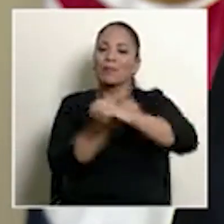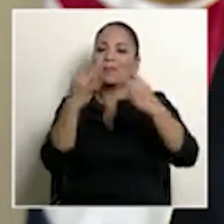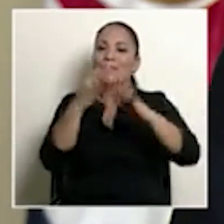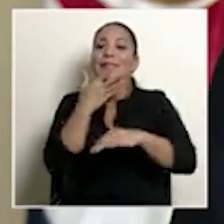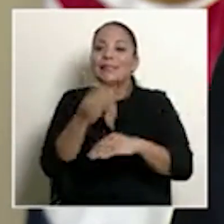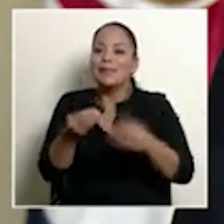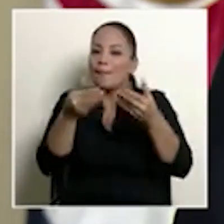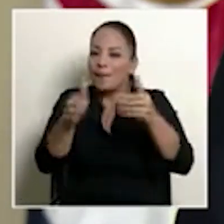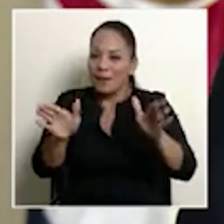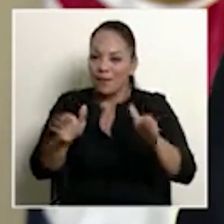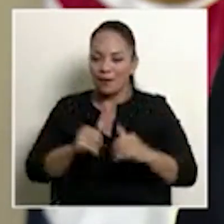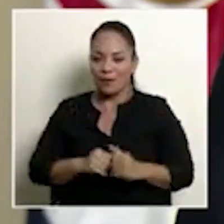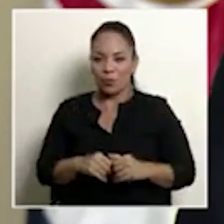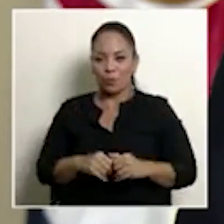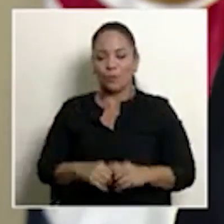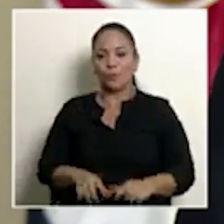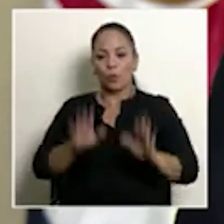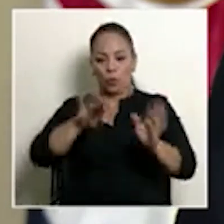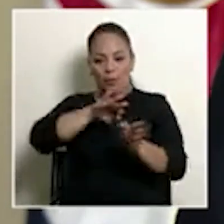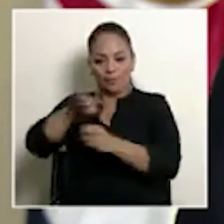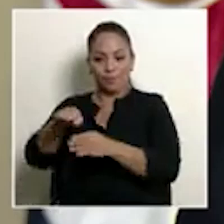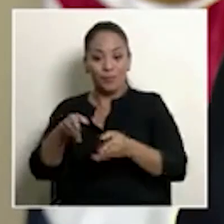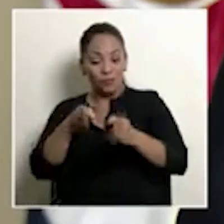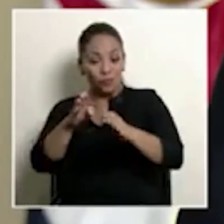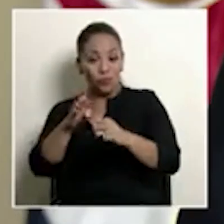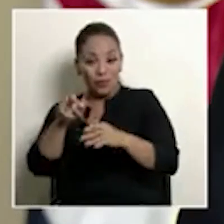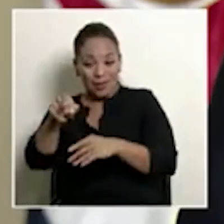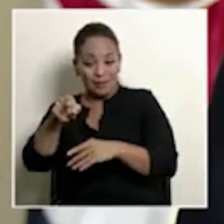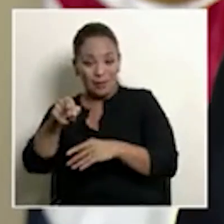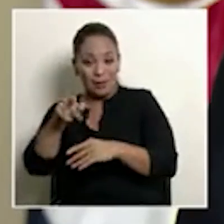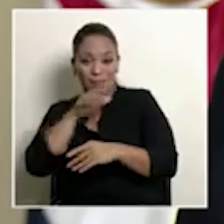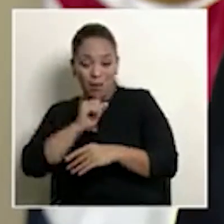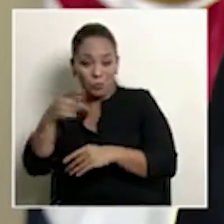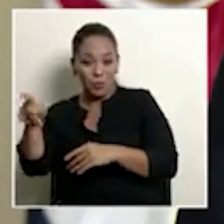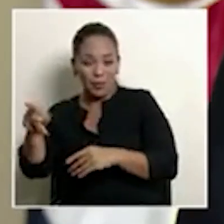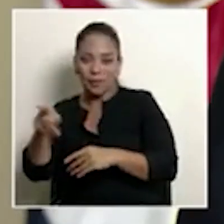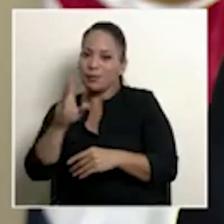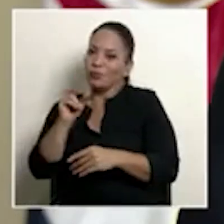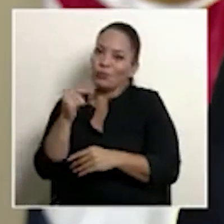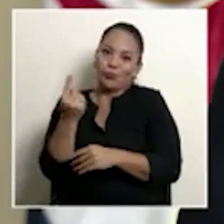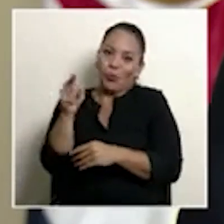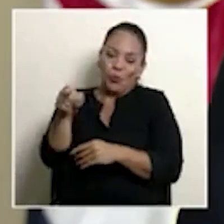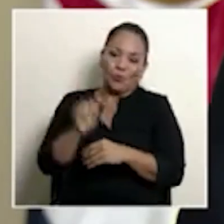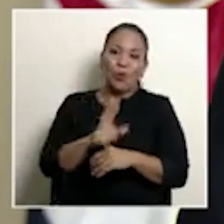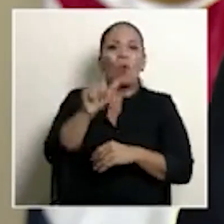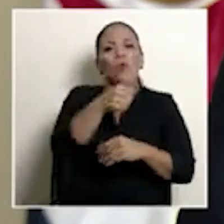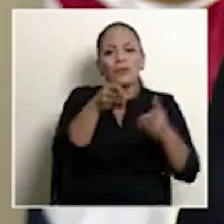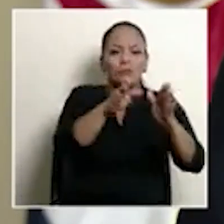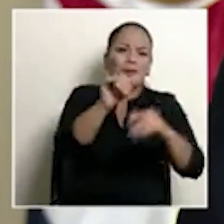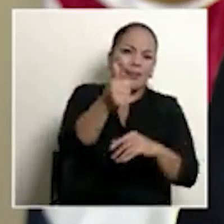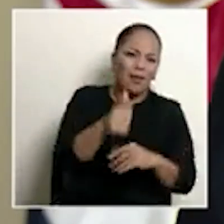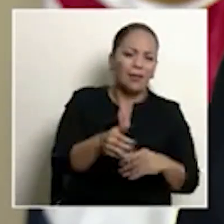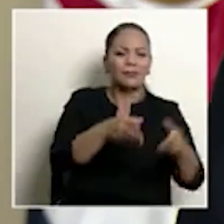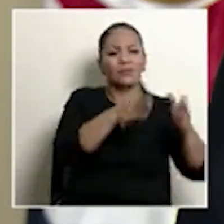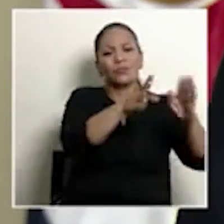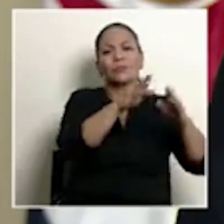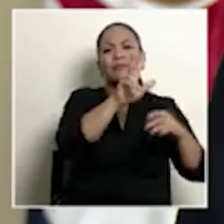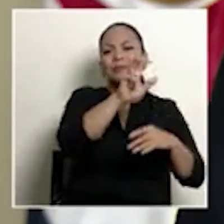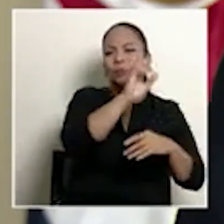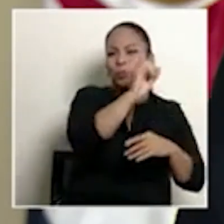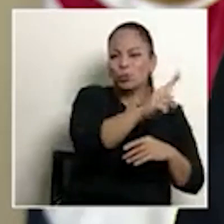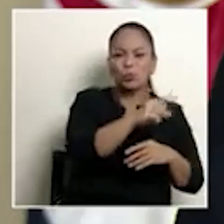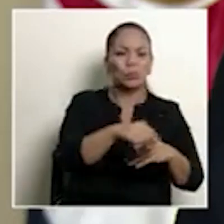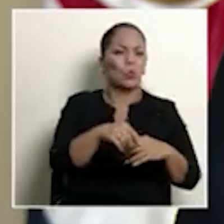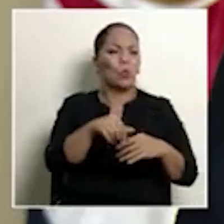esté abierto. Y la ruta 1 no es la única. La ruta 2 ha estado dando problemas, la ruta 10 ha estado dando problemas, la 301 está dando